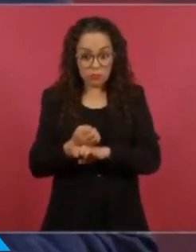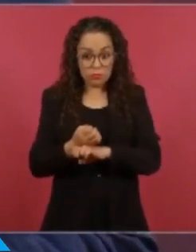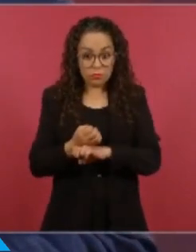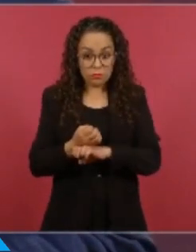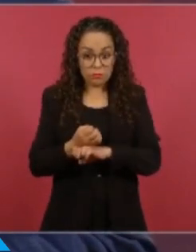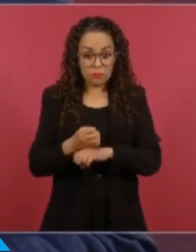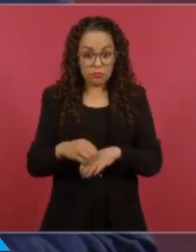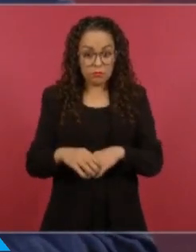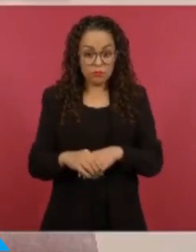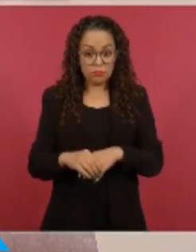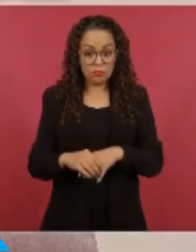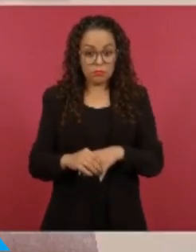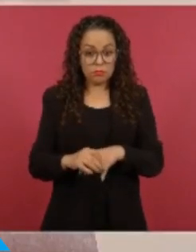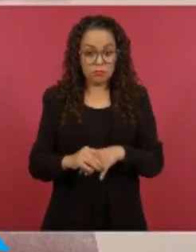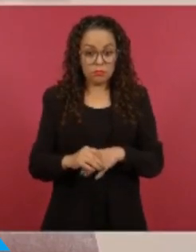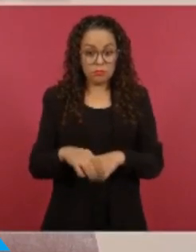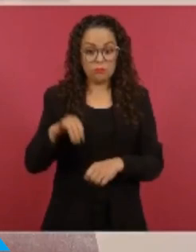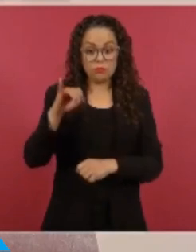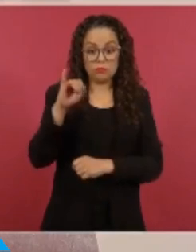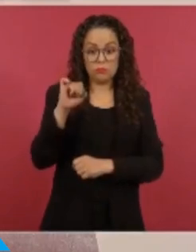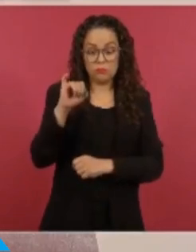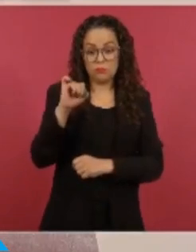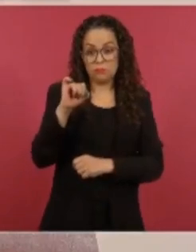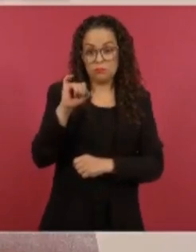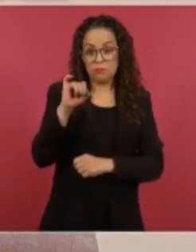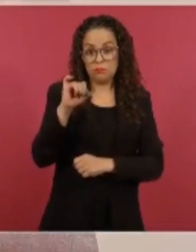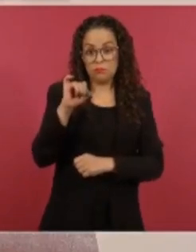doctor López Gater.